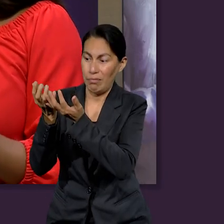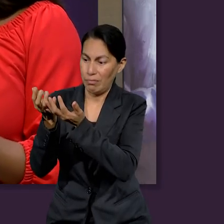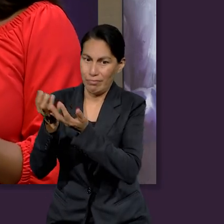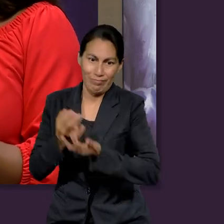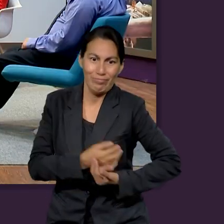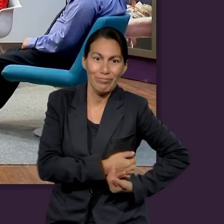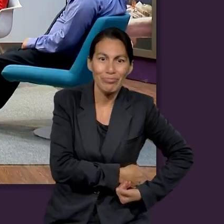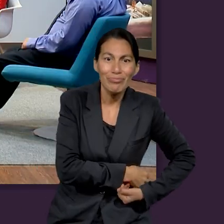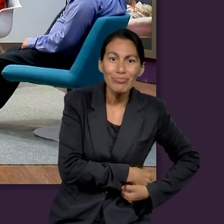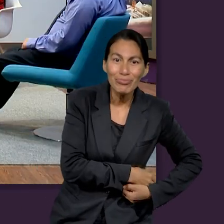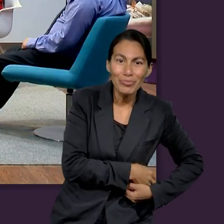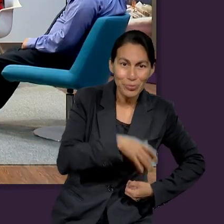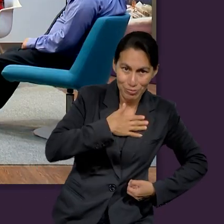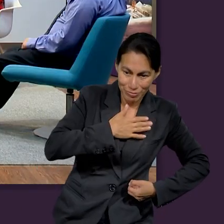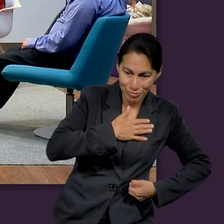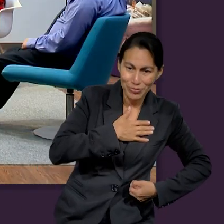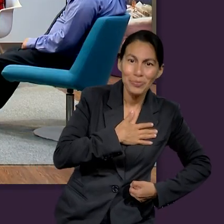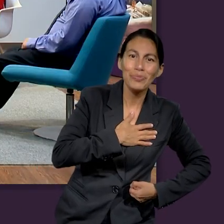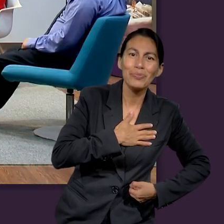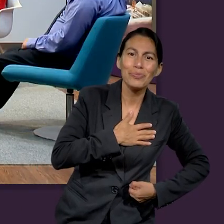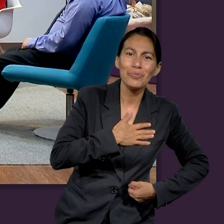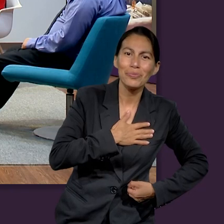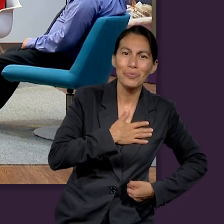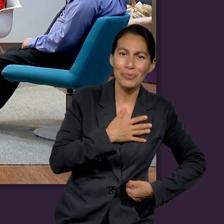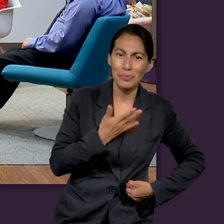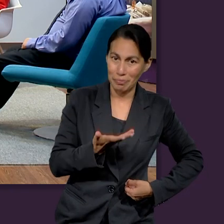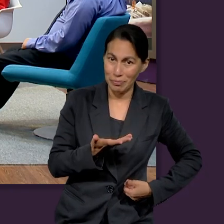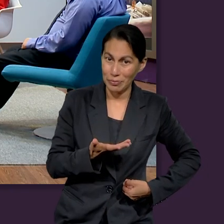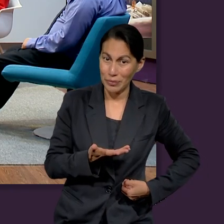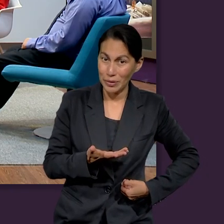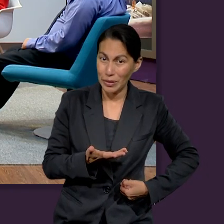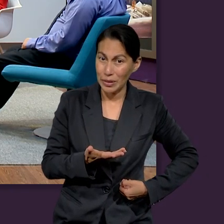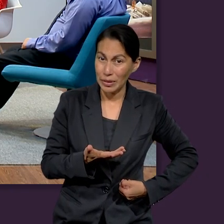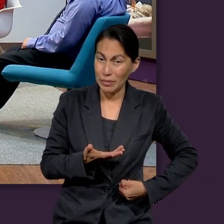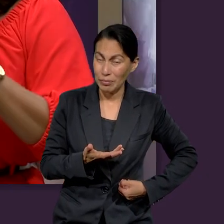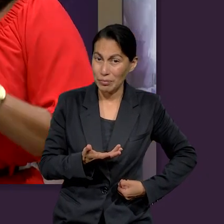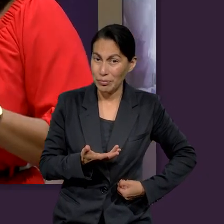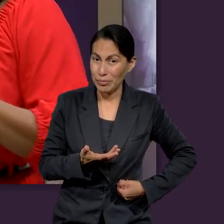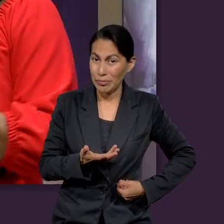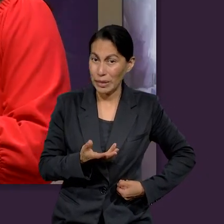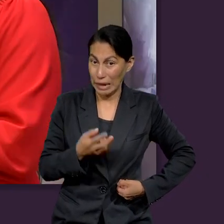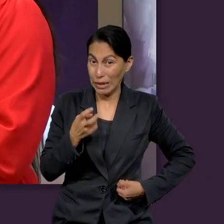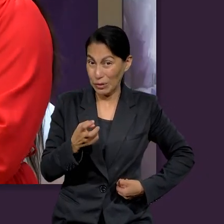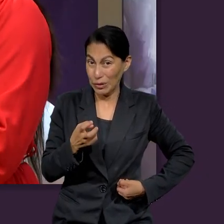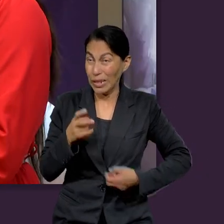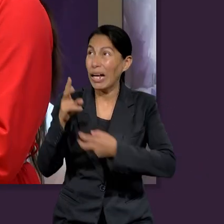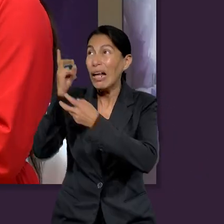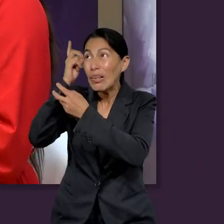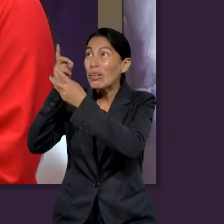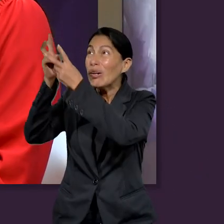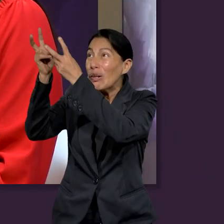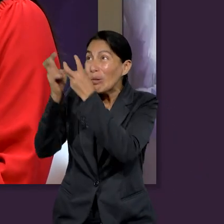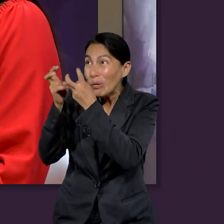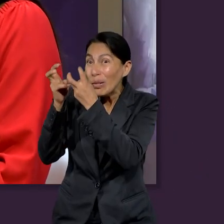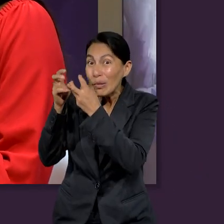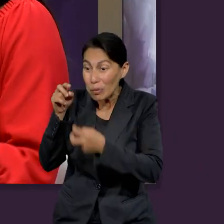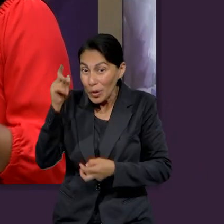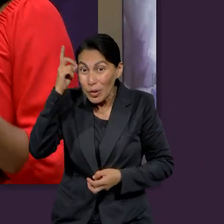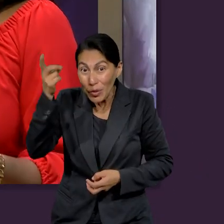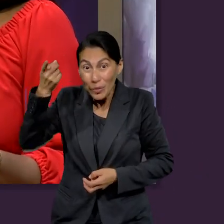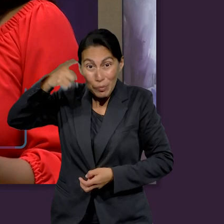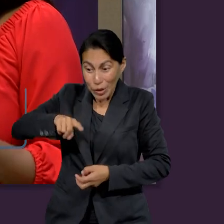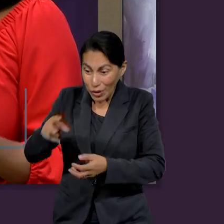lo guardó, prácticamente, bueno, lo estaba robando a Dios